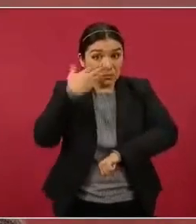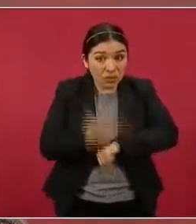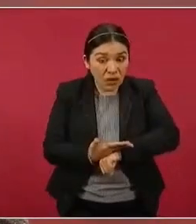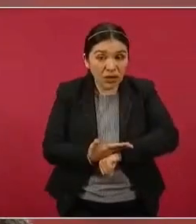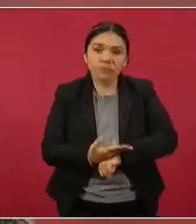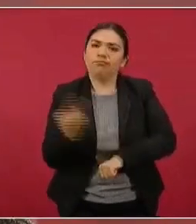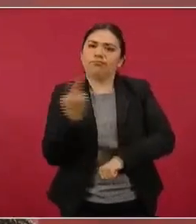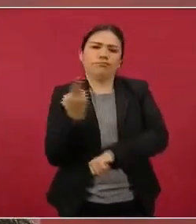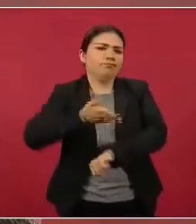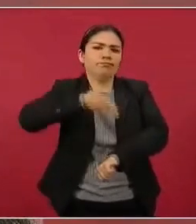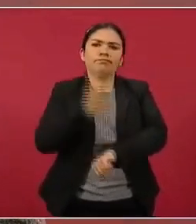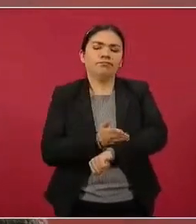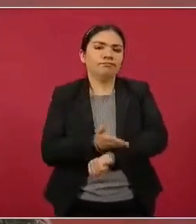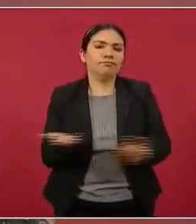castigado,